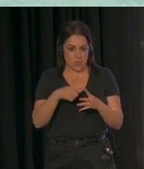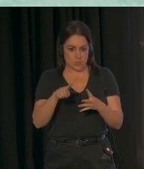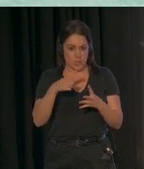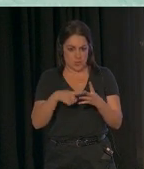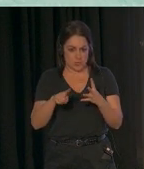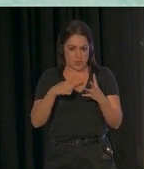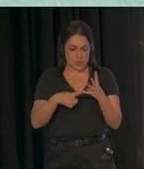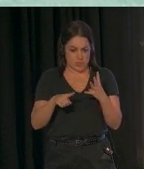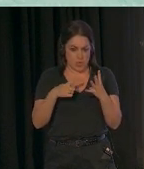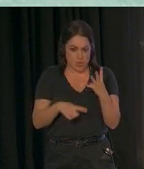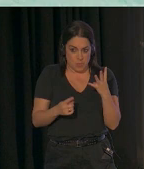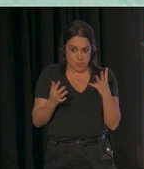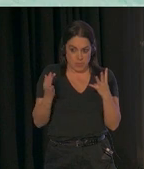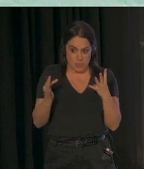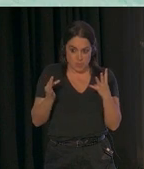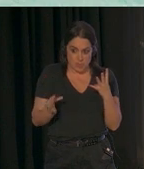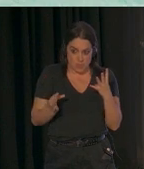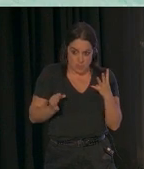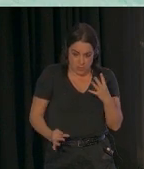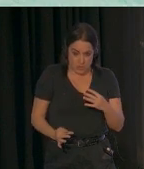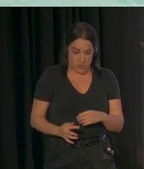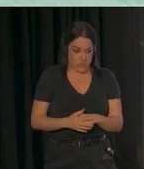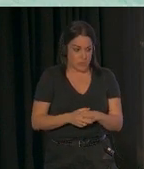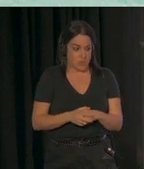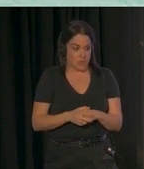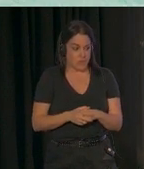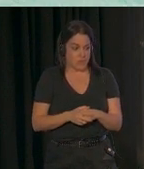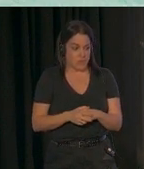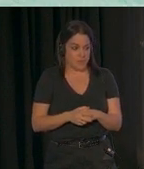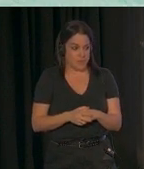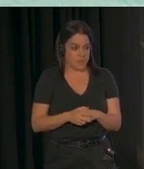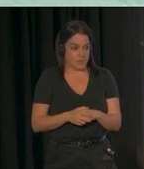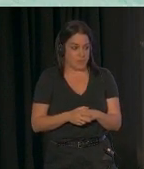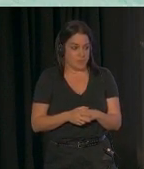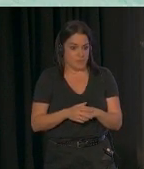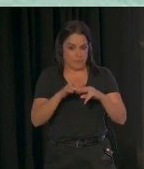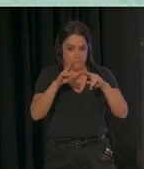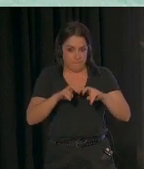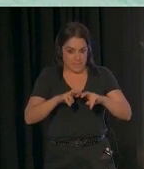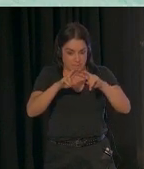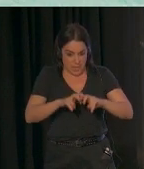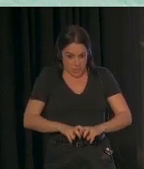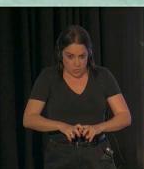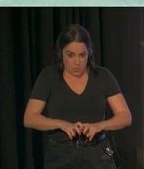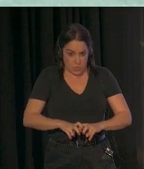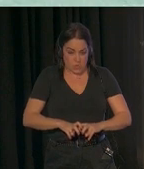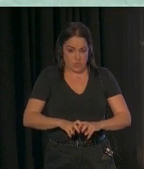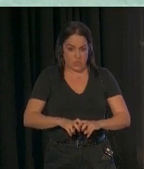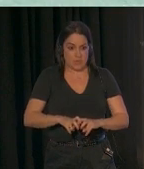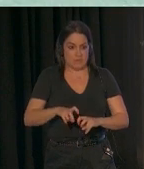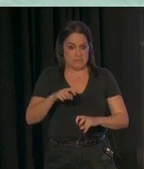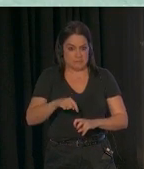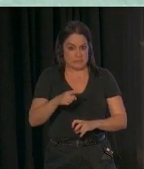positivos por parte de las familias y con la investigación cualitativa, evidentemente esto